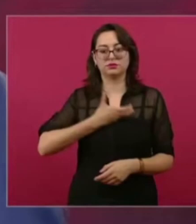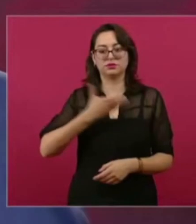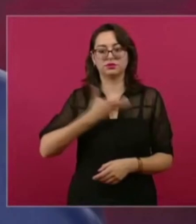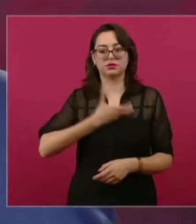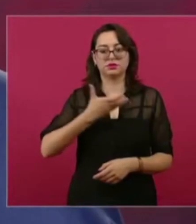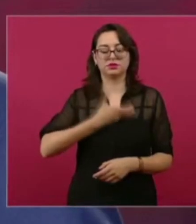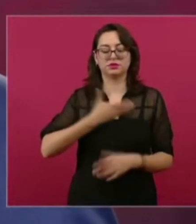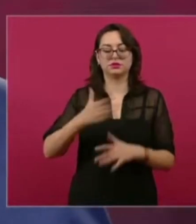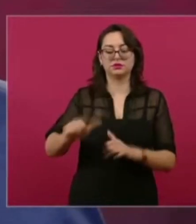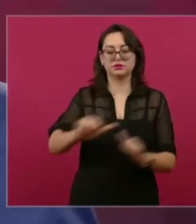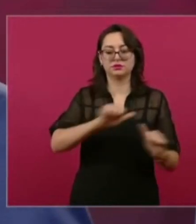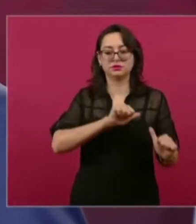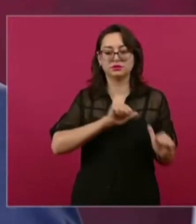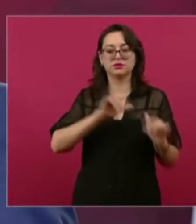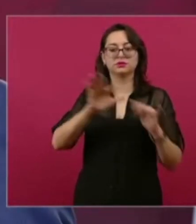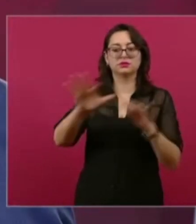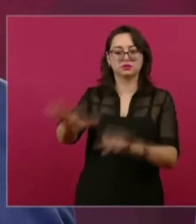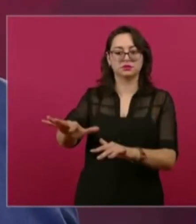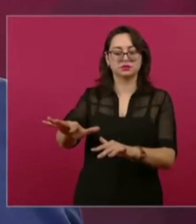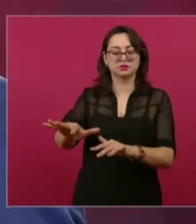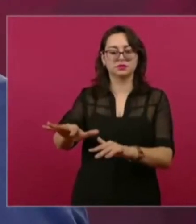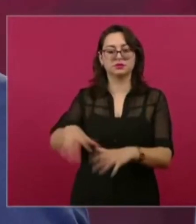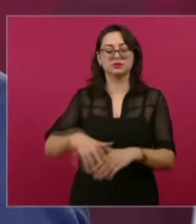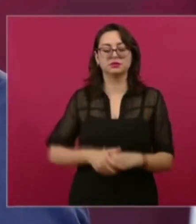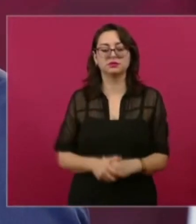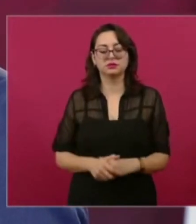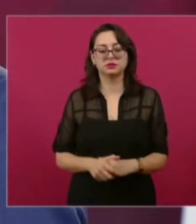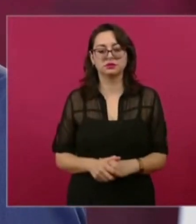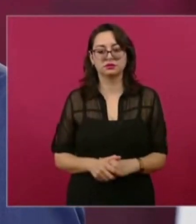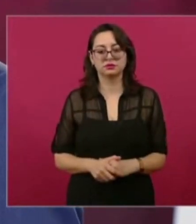de la Ciudad de México.